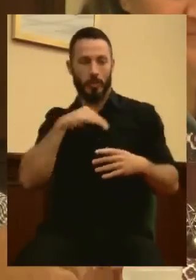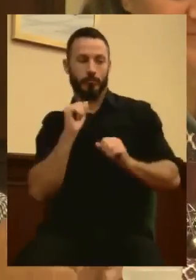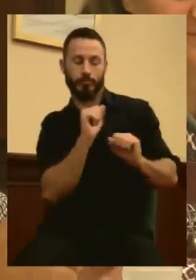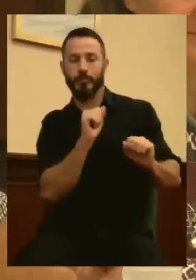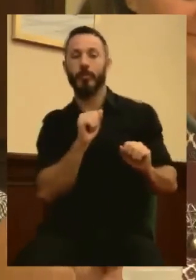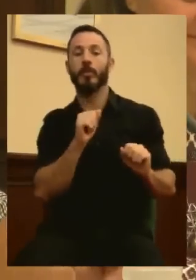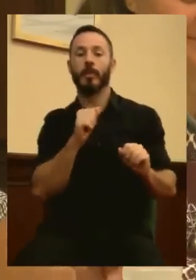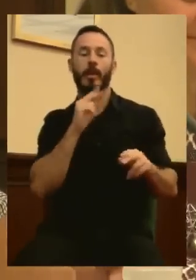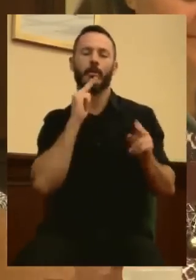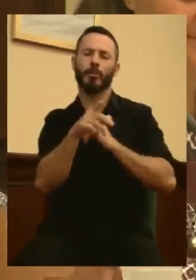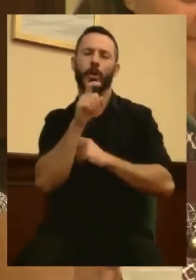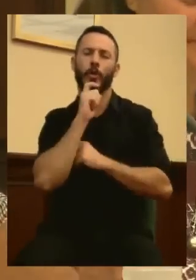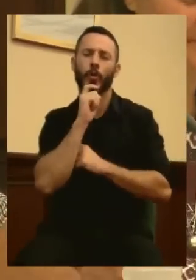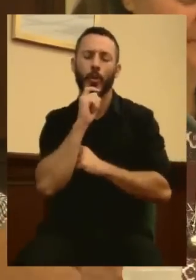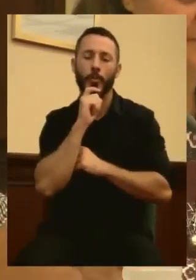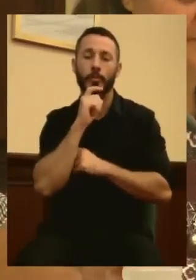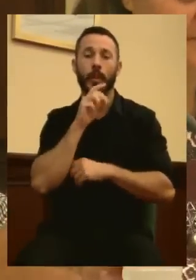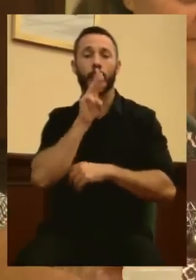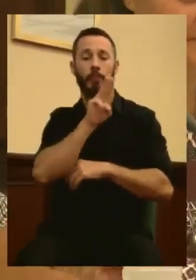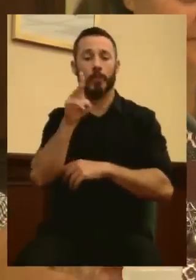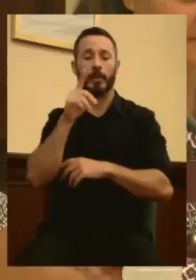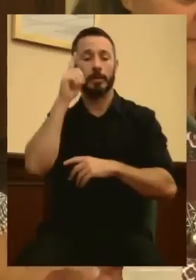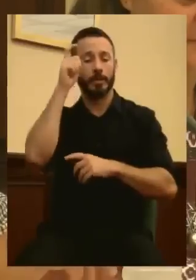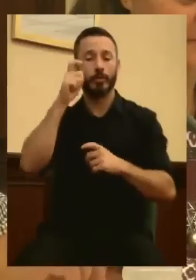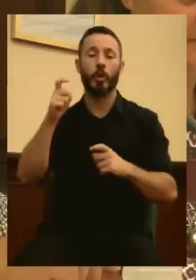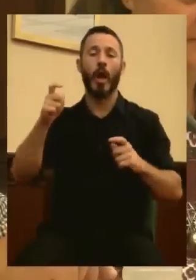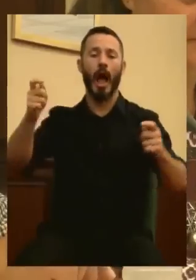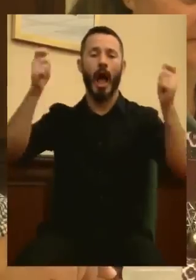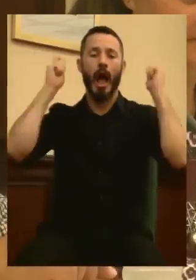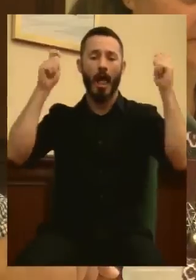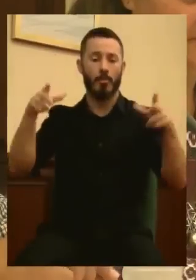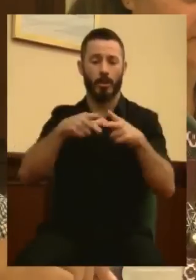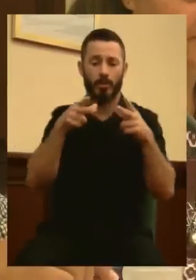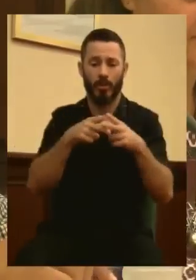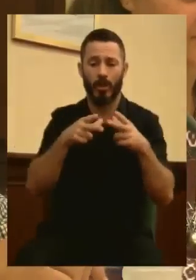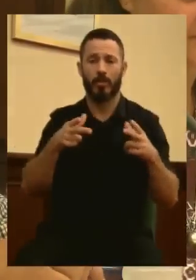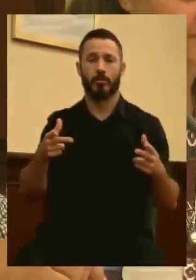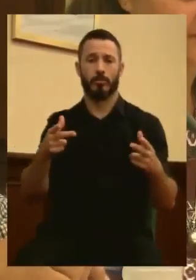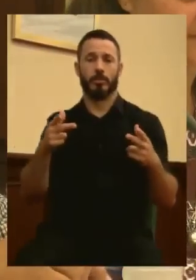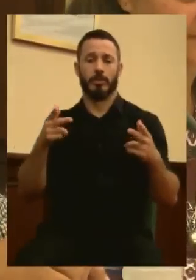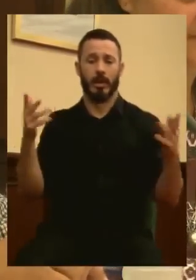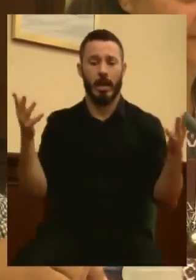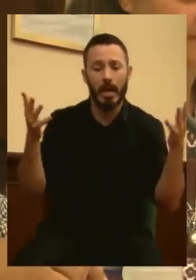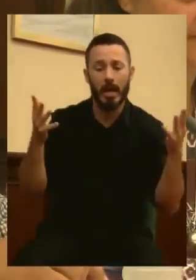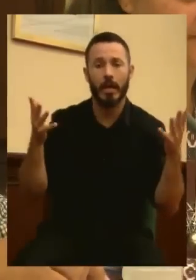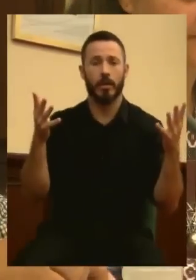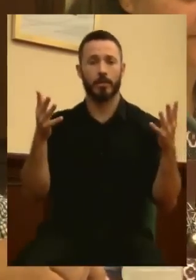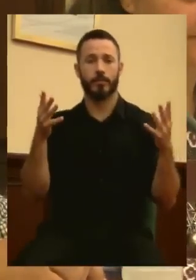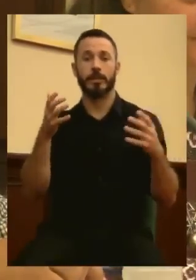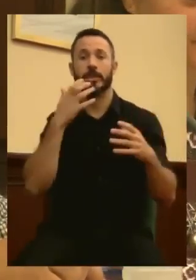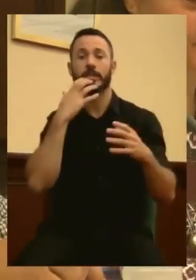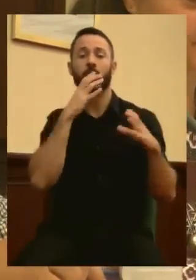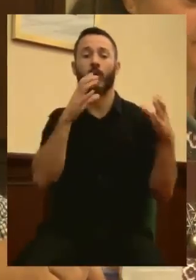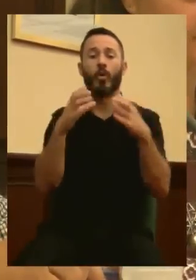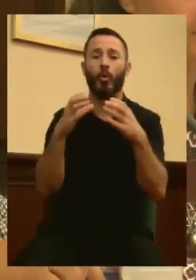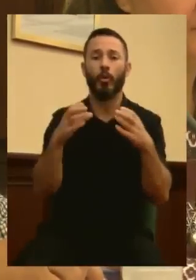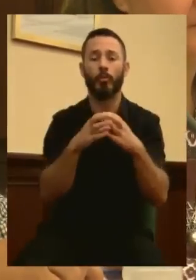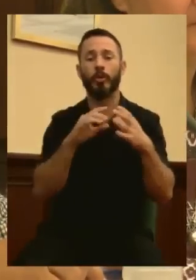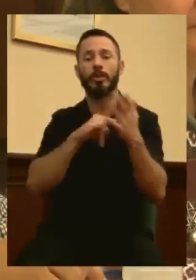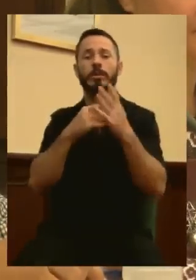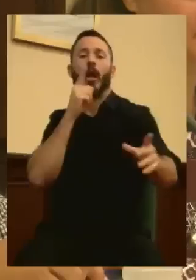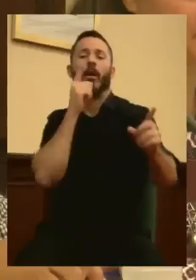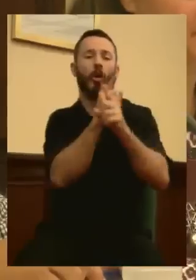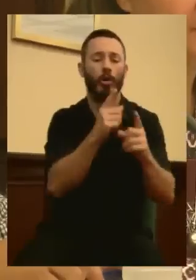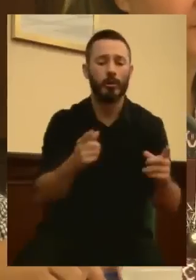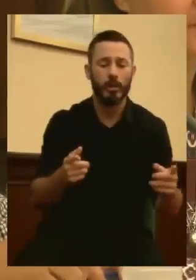plaza? ¿Tratar de generar alarma social y la vieja cantinela? ¿Qué si grupos antisistema? ¿Qué